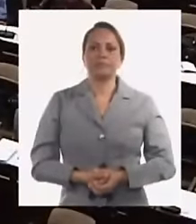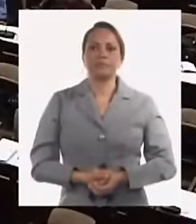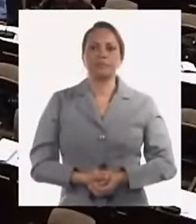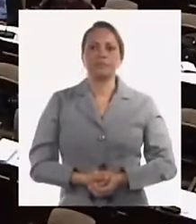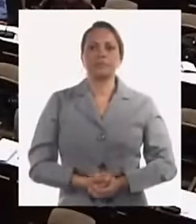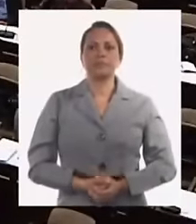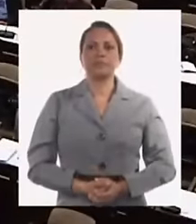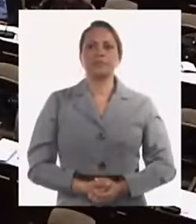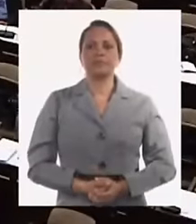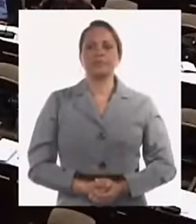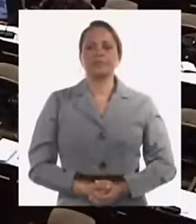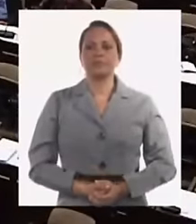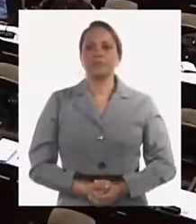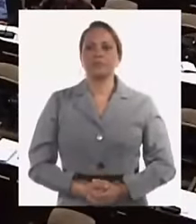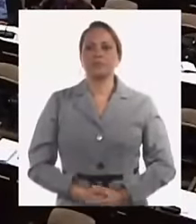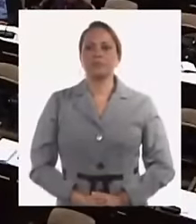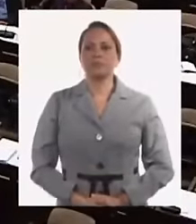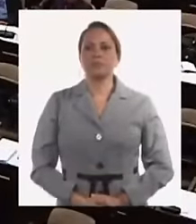por otra parte